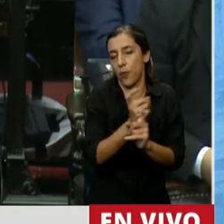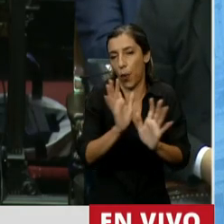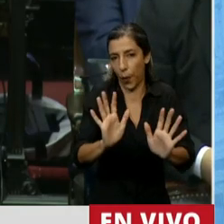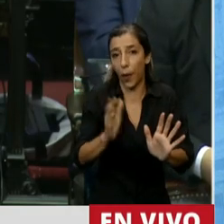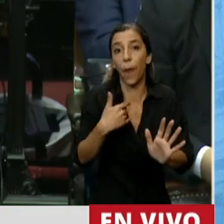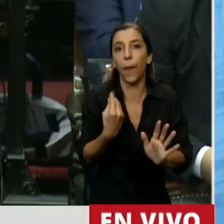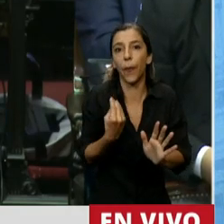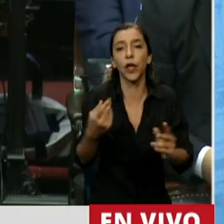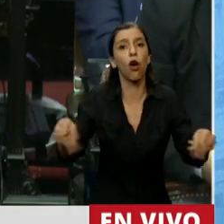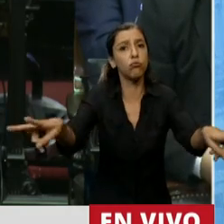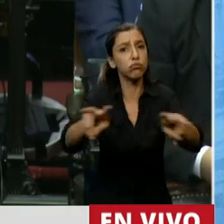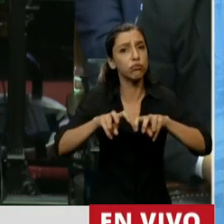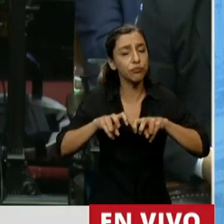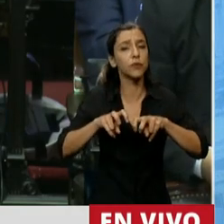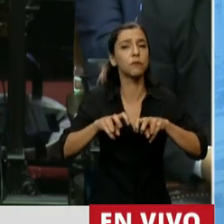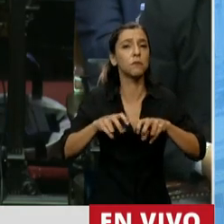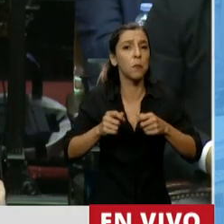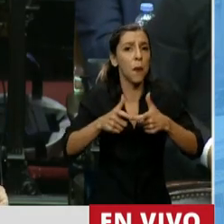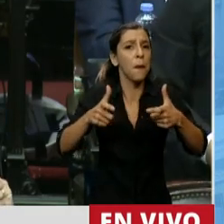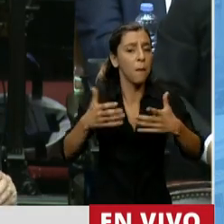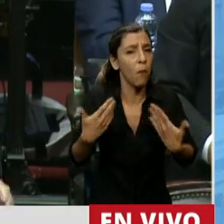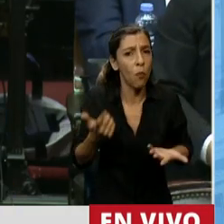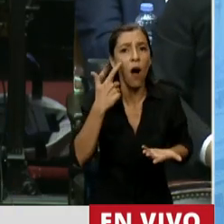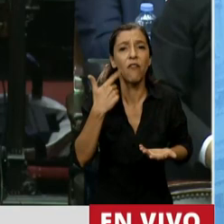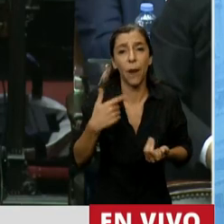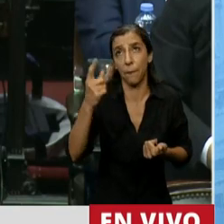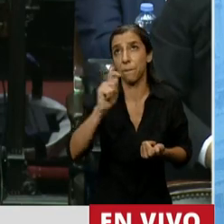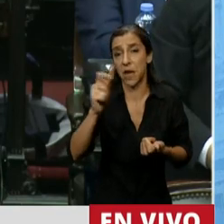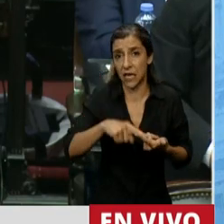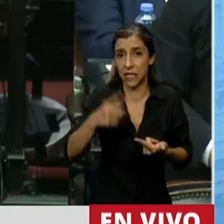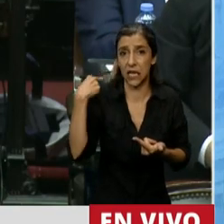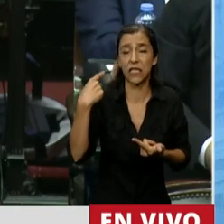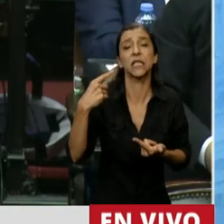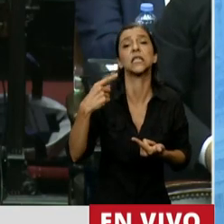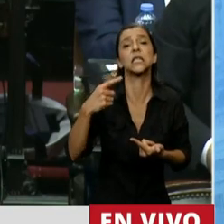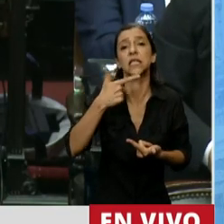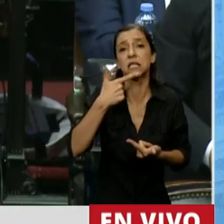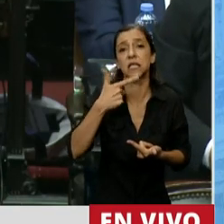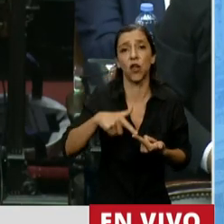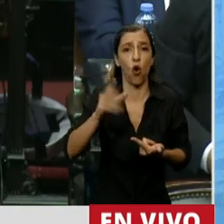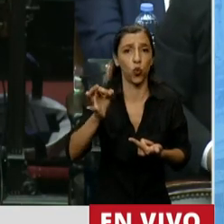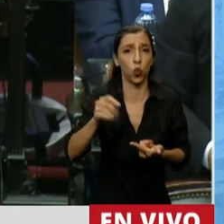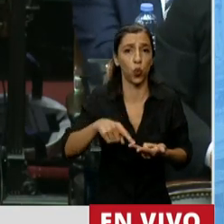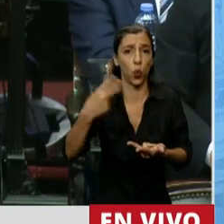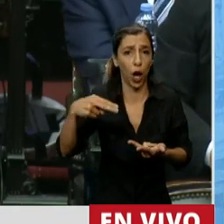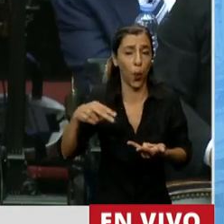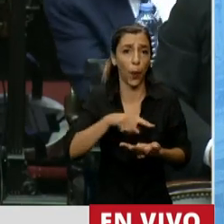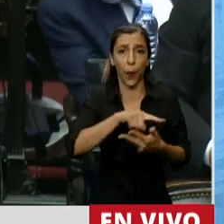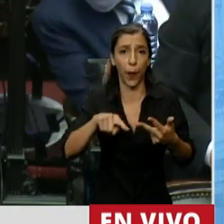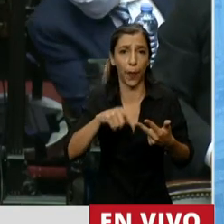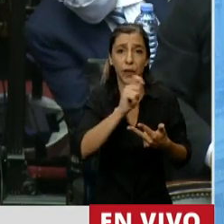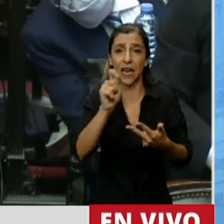y si medimos los últimos meses, septiembre, octubre y noviembre, los últimos tres meses cerrados,